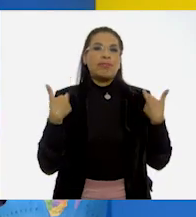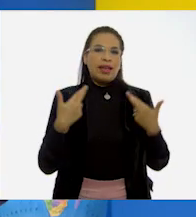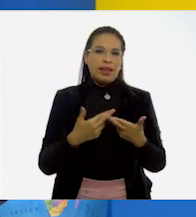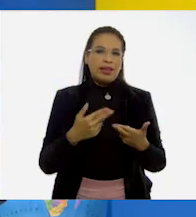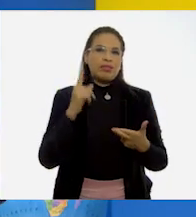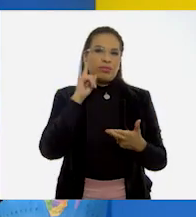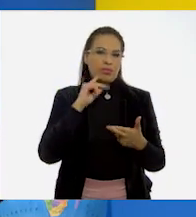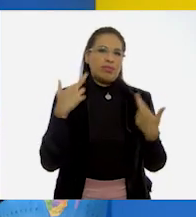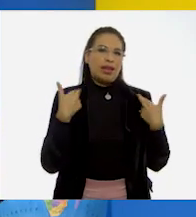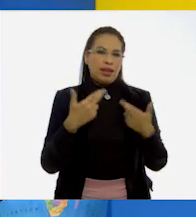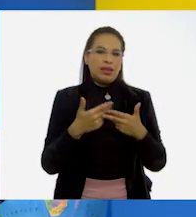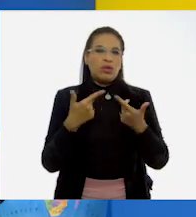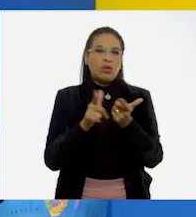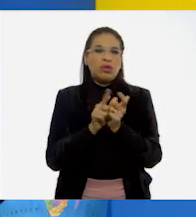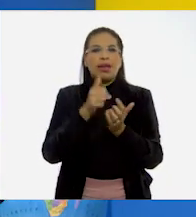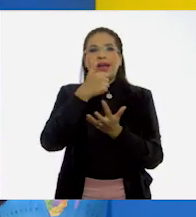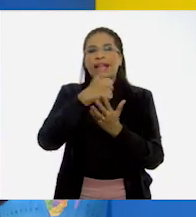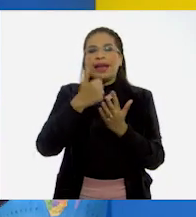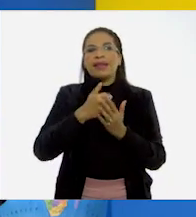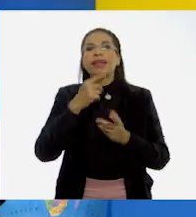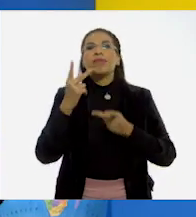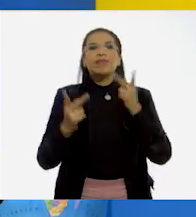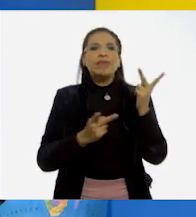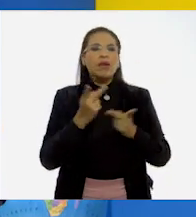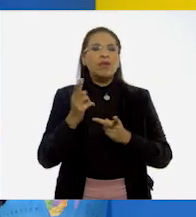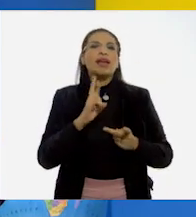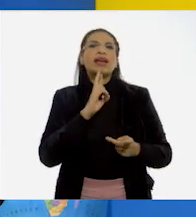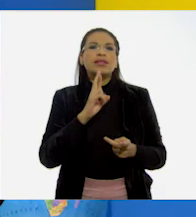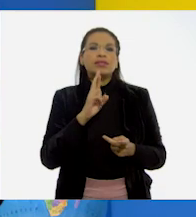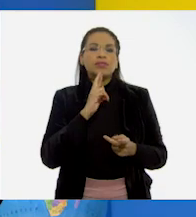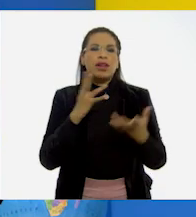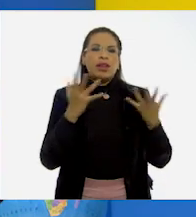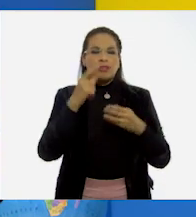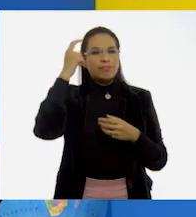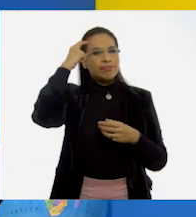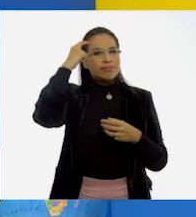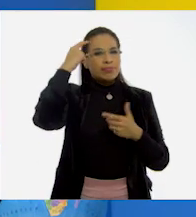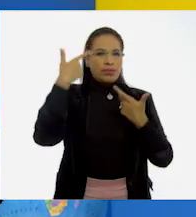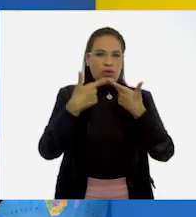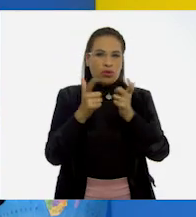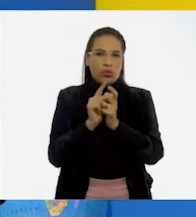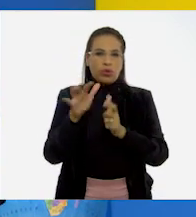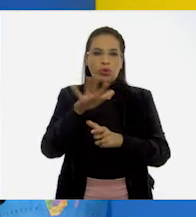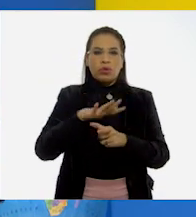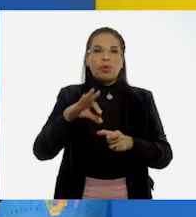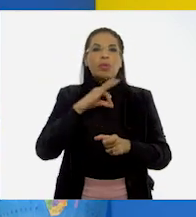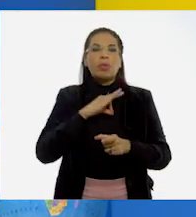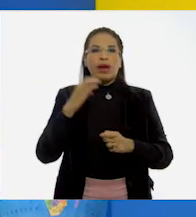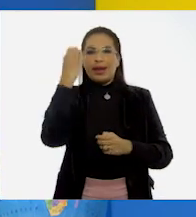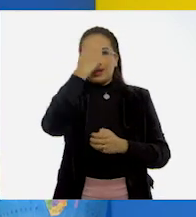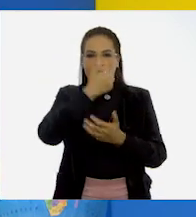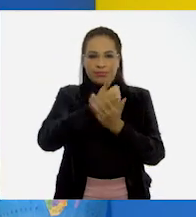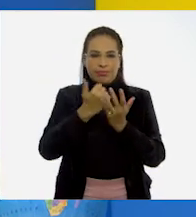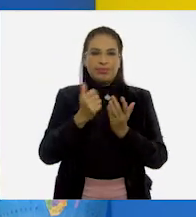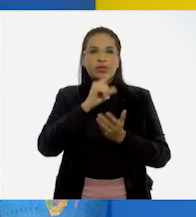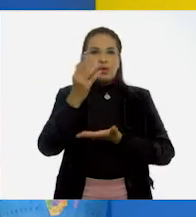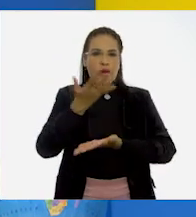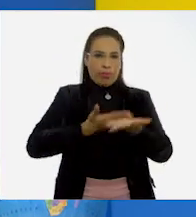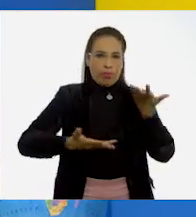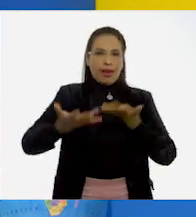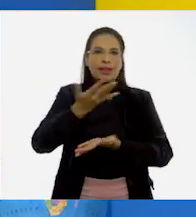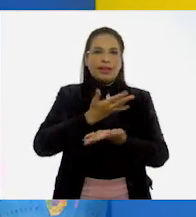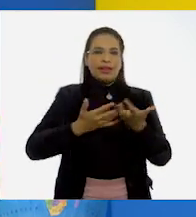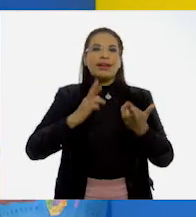o maestra de grupo para que cada uno responda a las preguntas y se haga una reflexión grupal que puedan analizar y compartir sus